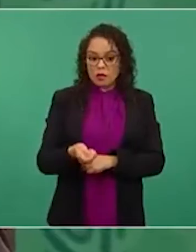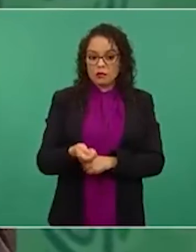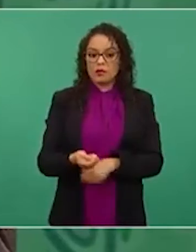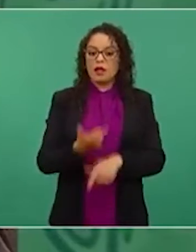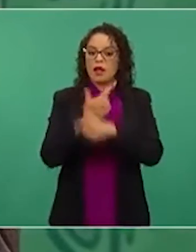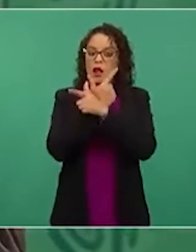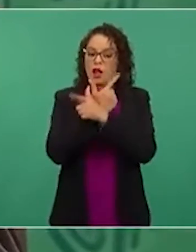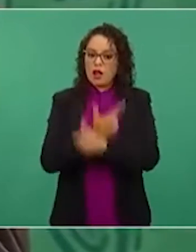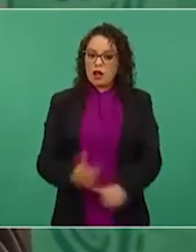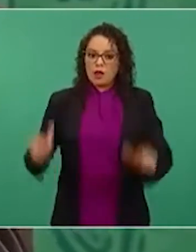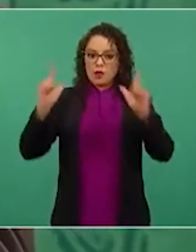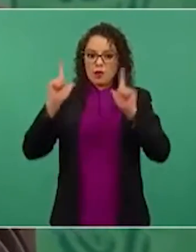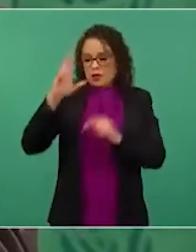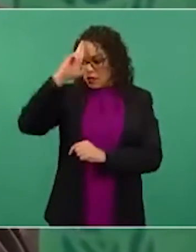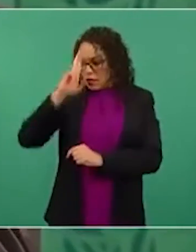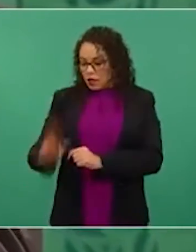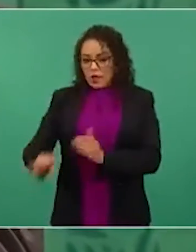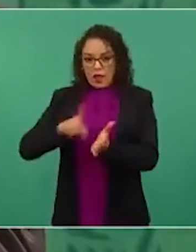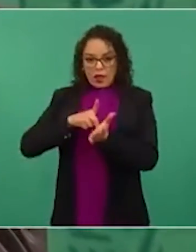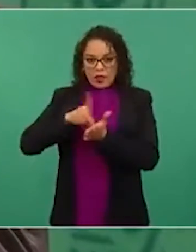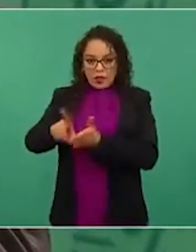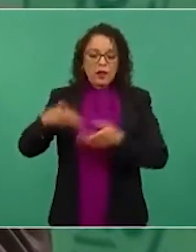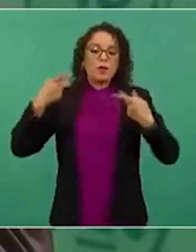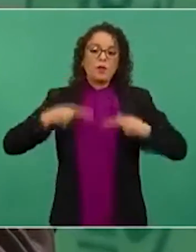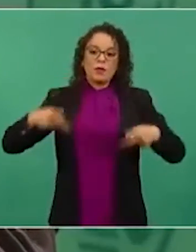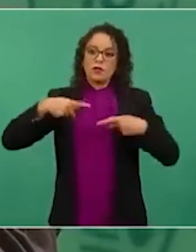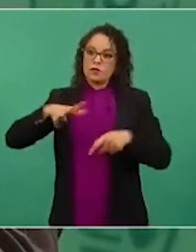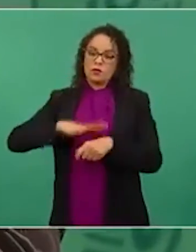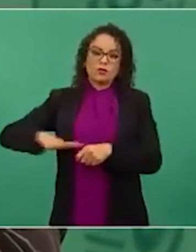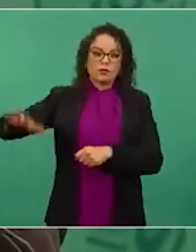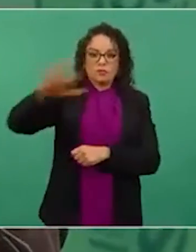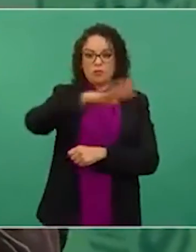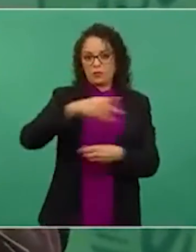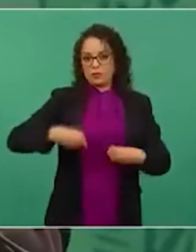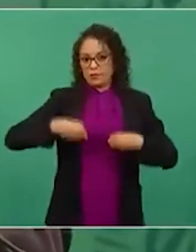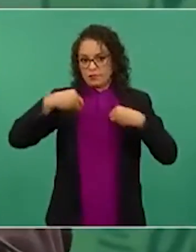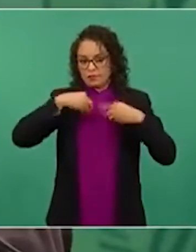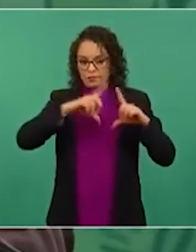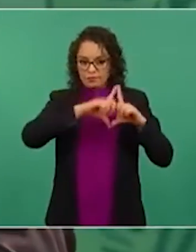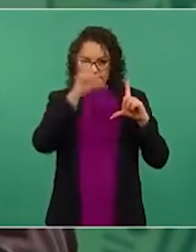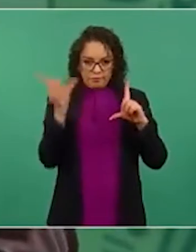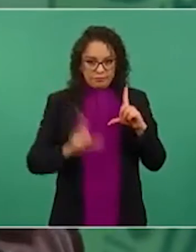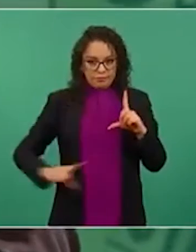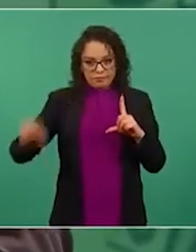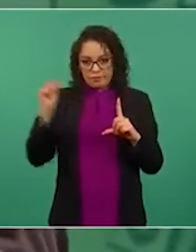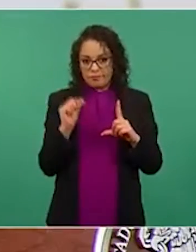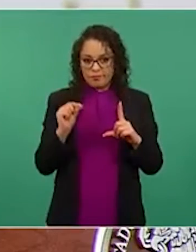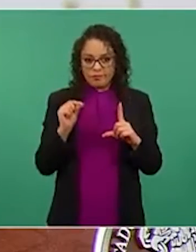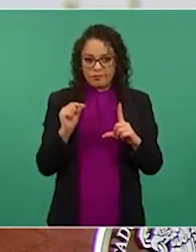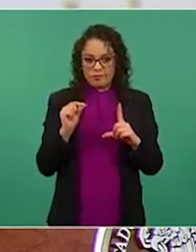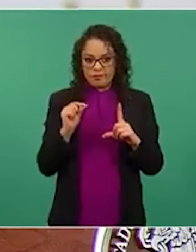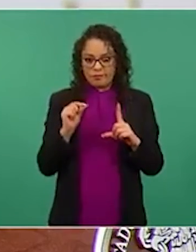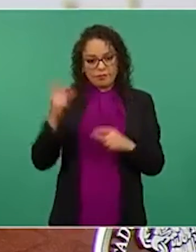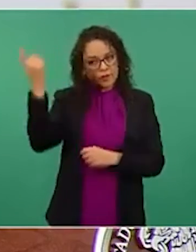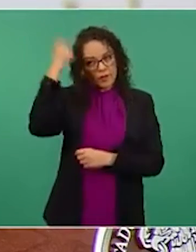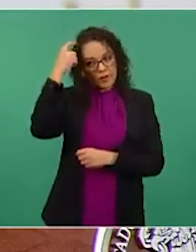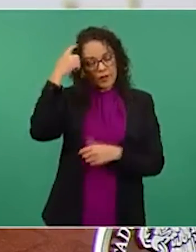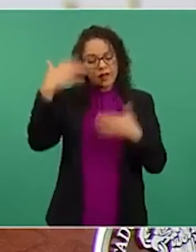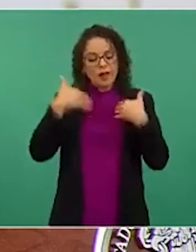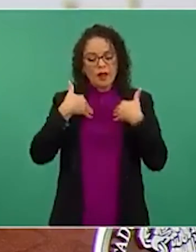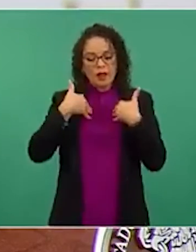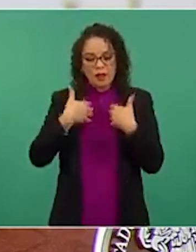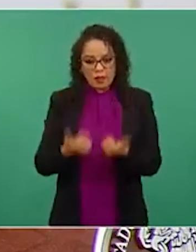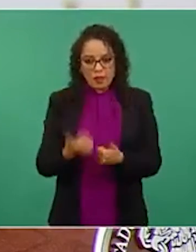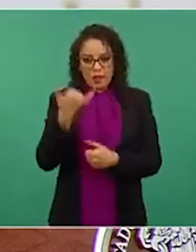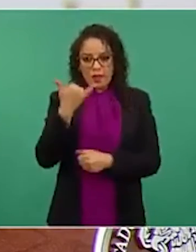ejercicio de los derechos de los ciudadanos, la toma de conciencia y sobre todo para la